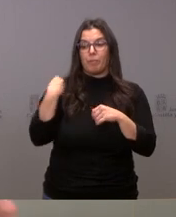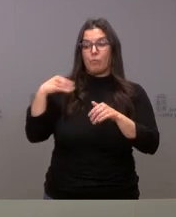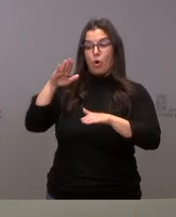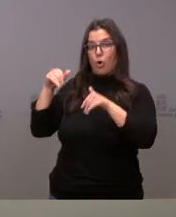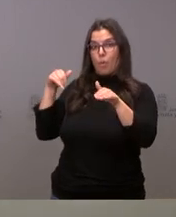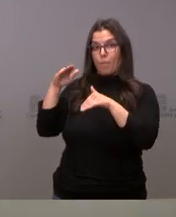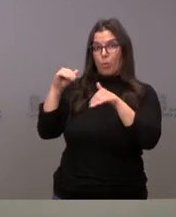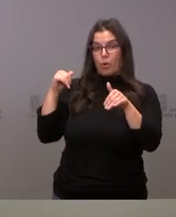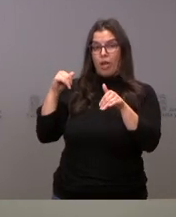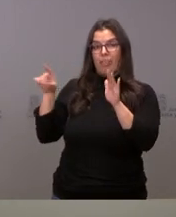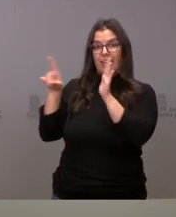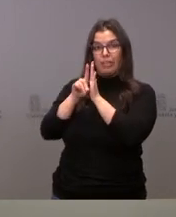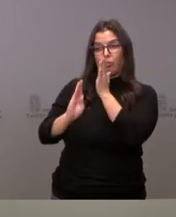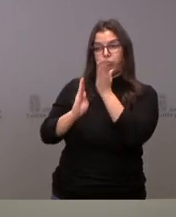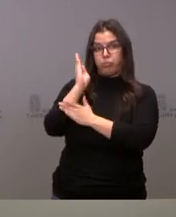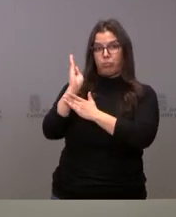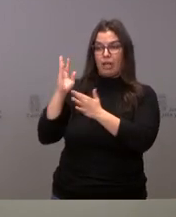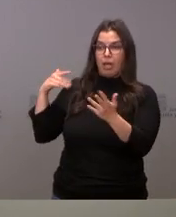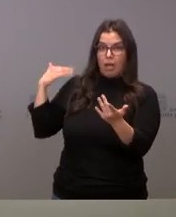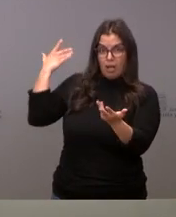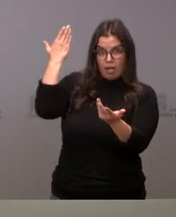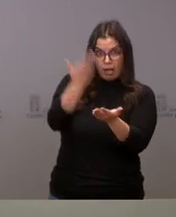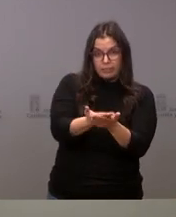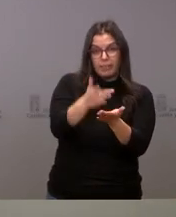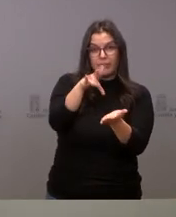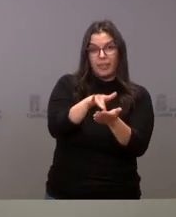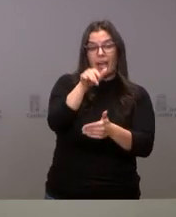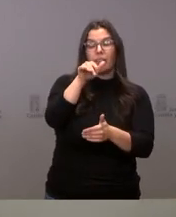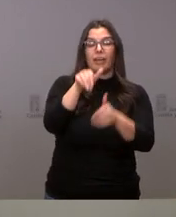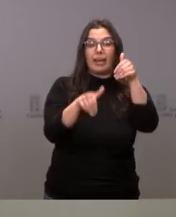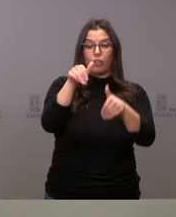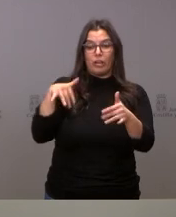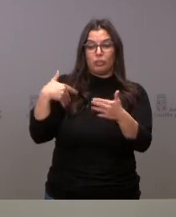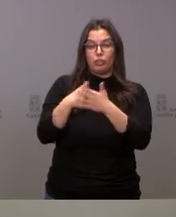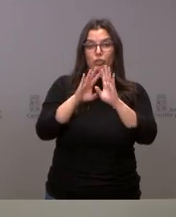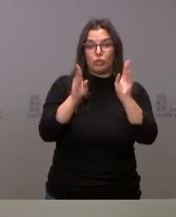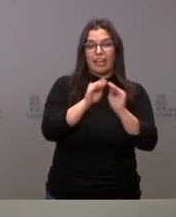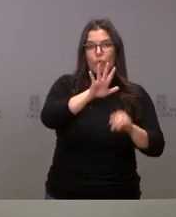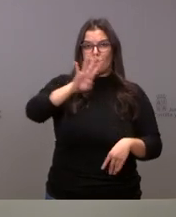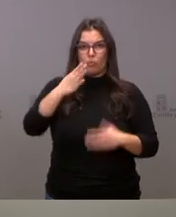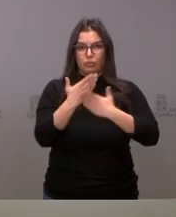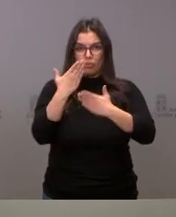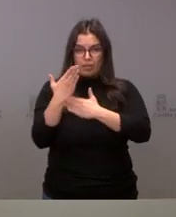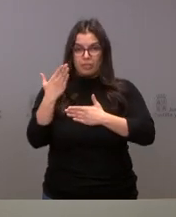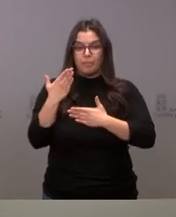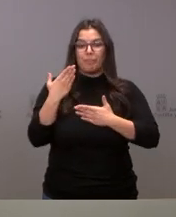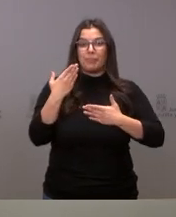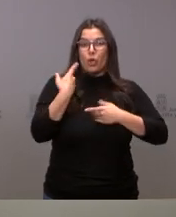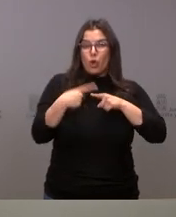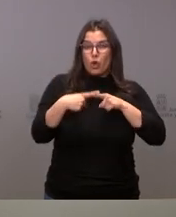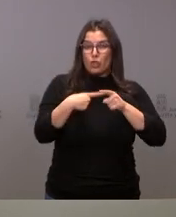convocatoria por decreto del presidente hasta el día de la celebración de las elecciones, son numerosas y variadas las actuaciones